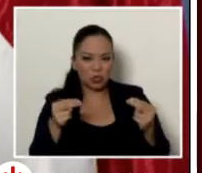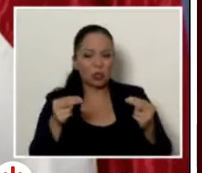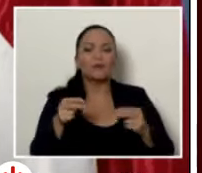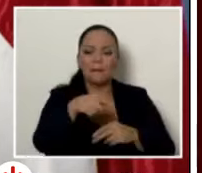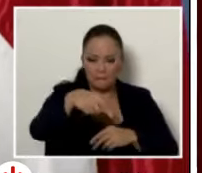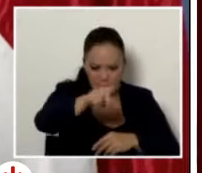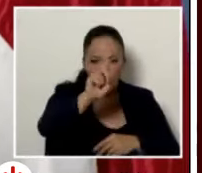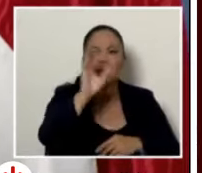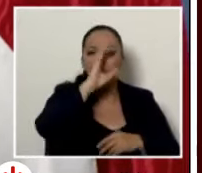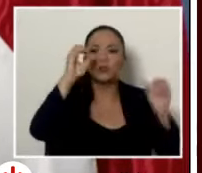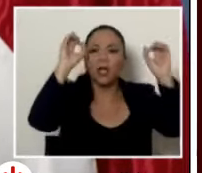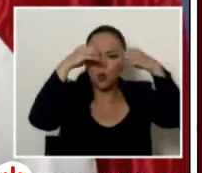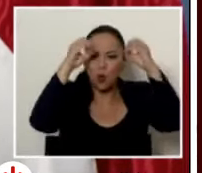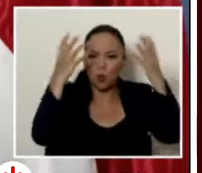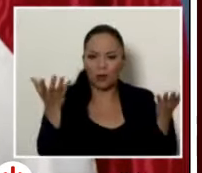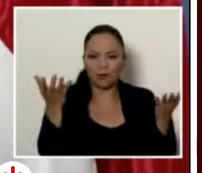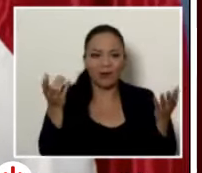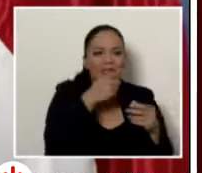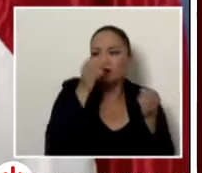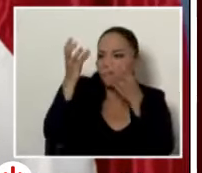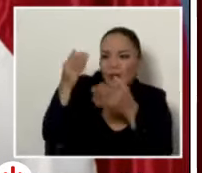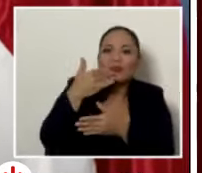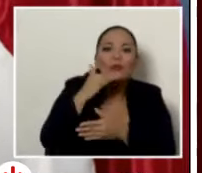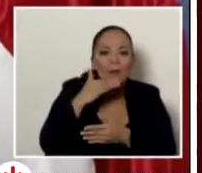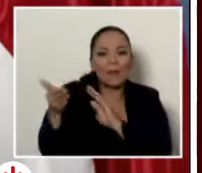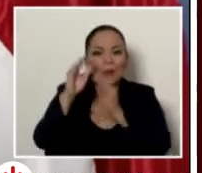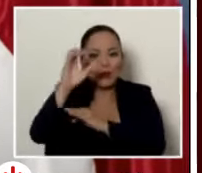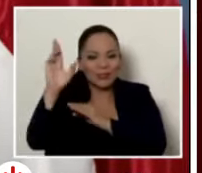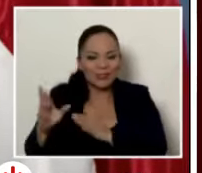porque están desinformando al pueblo de Costa Rica.